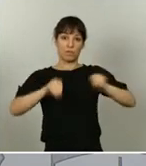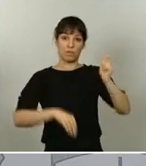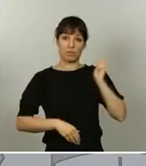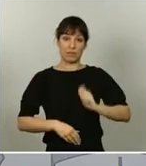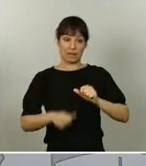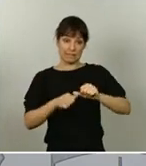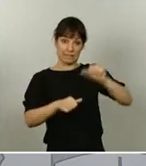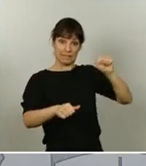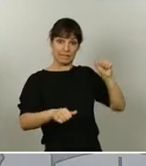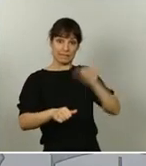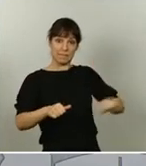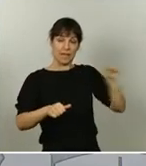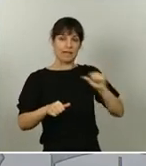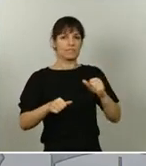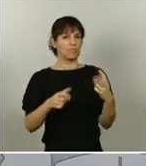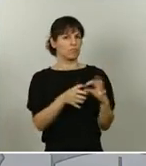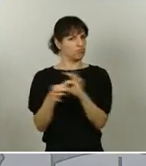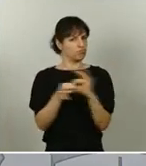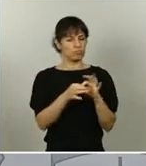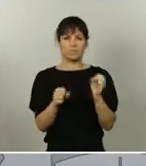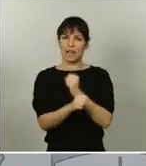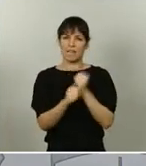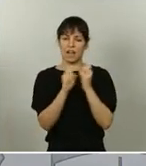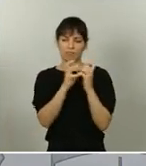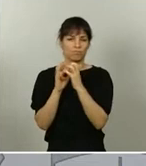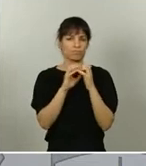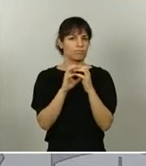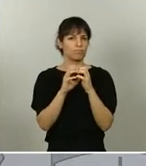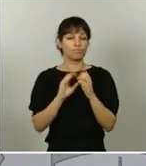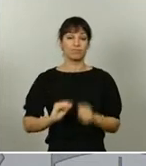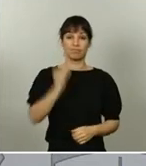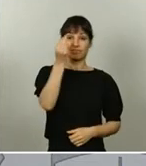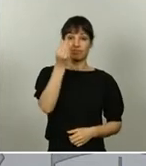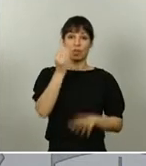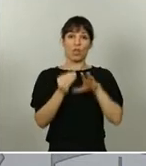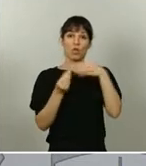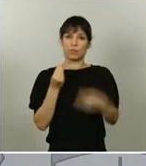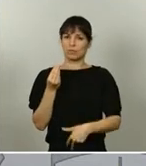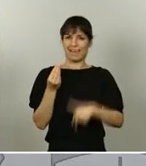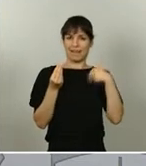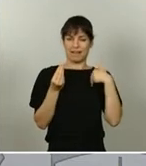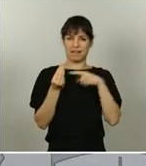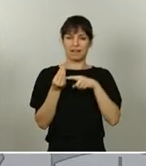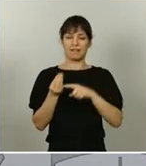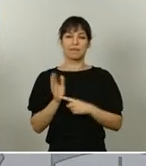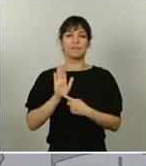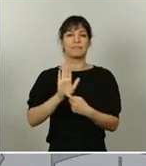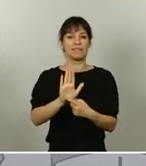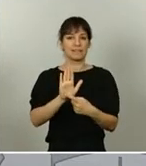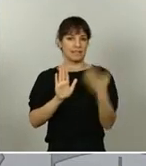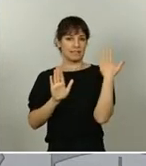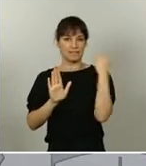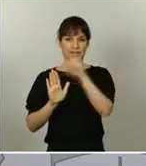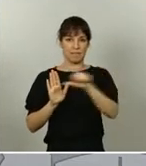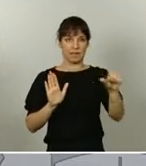han estado trabajando codo con codo y han elaborado un documento marco que fue presentado la pasada semana, bueno, esta